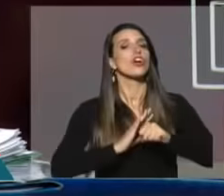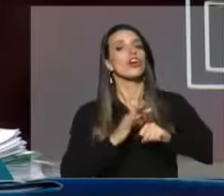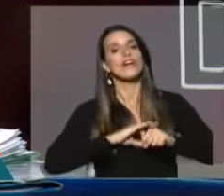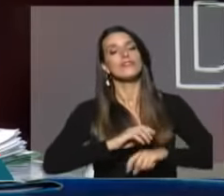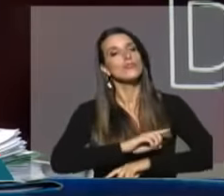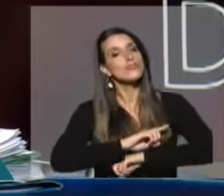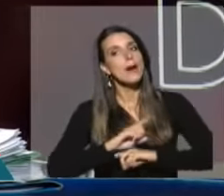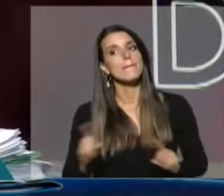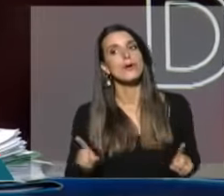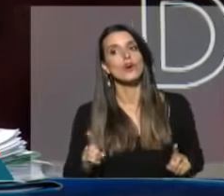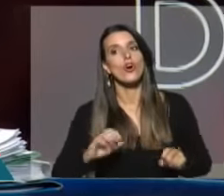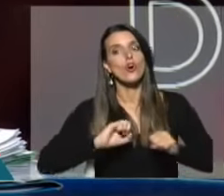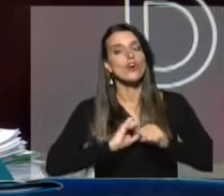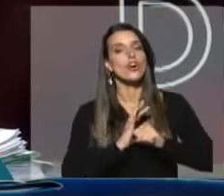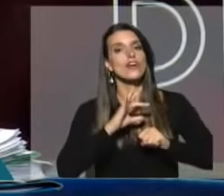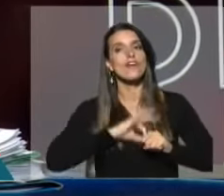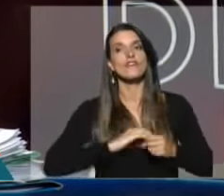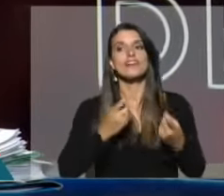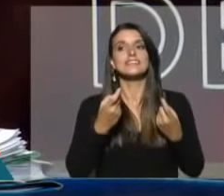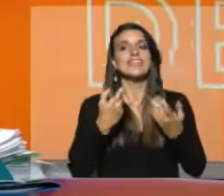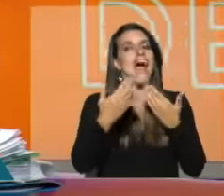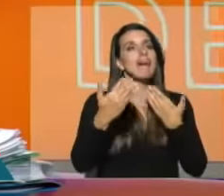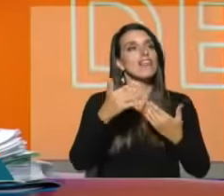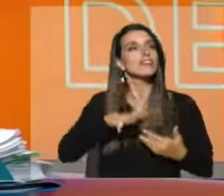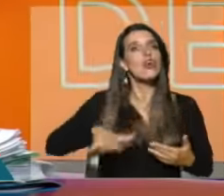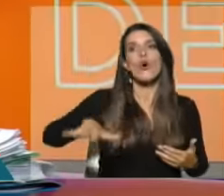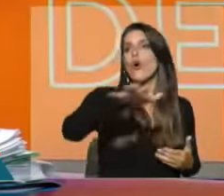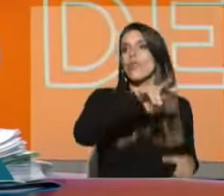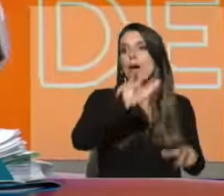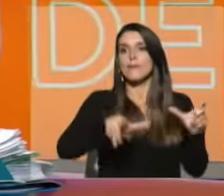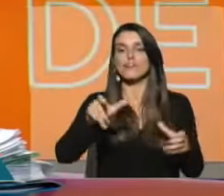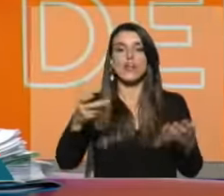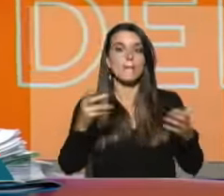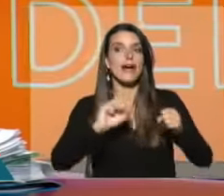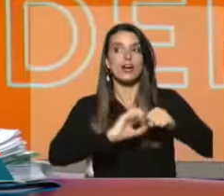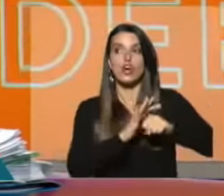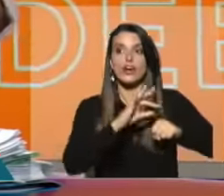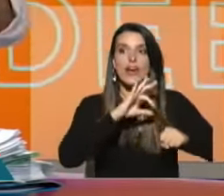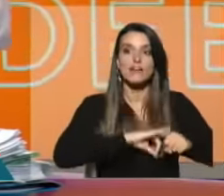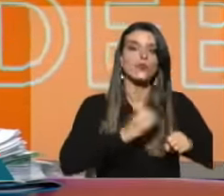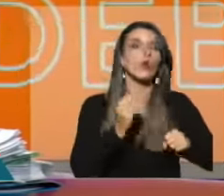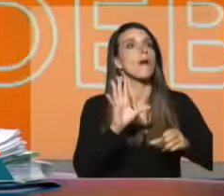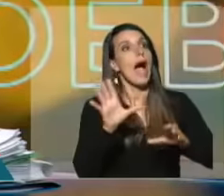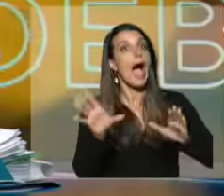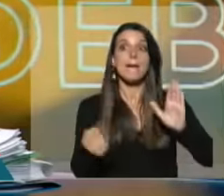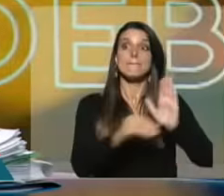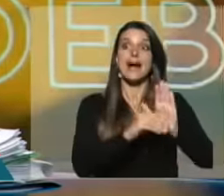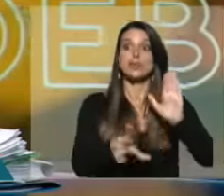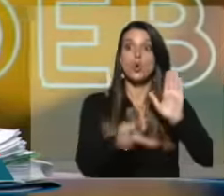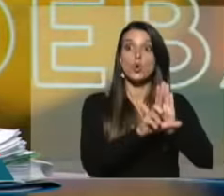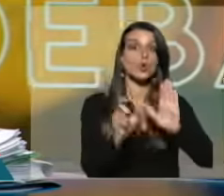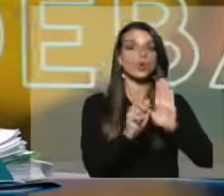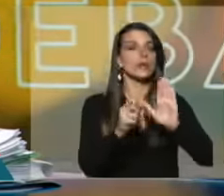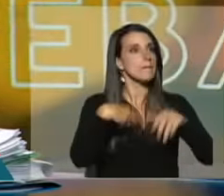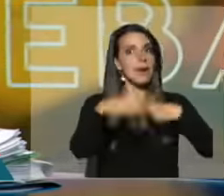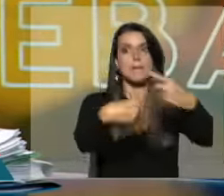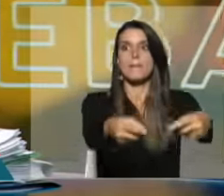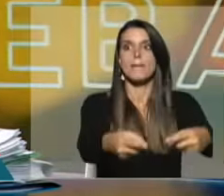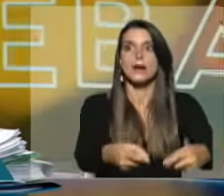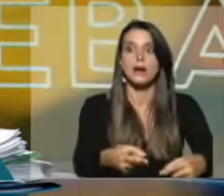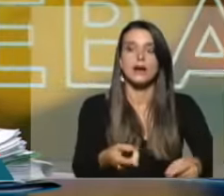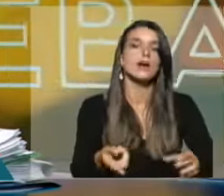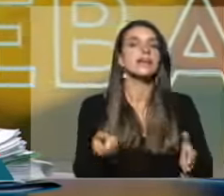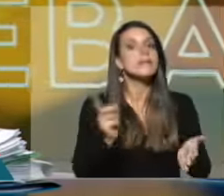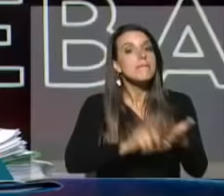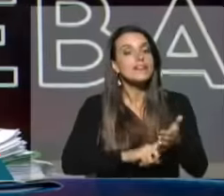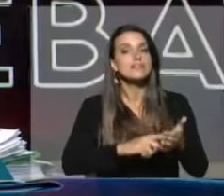En pandemia debimos hacer un diálogo social y no, además de que estamos en pandemia te metemos la luz y te llevamos por delante. Y además de que te llevamos por